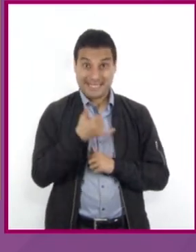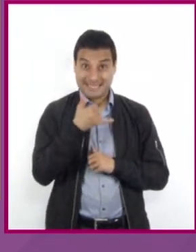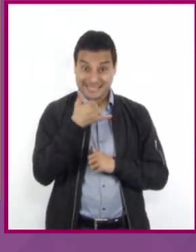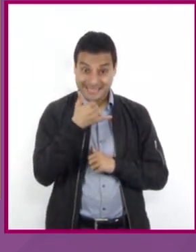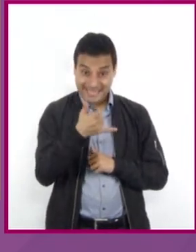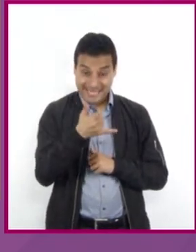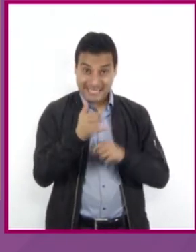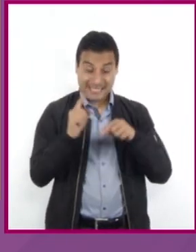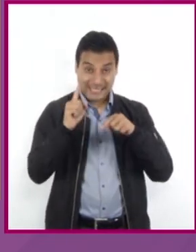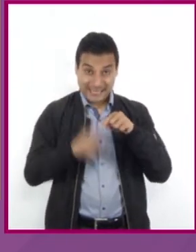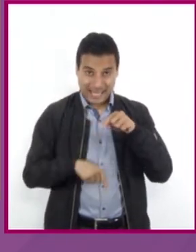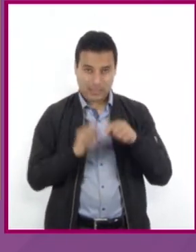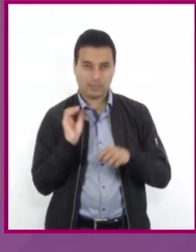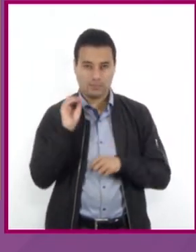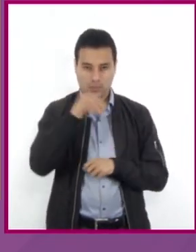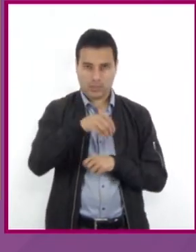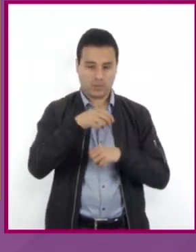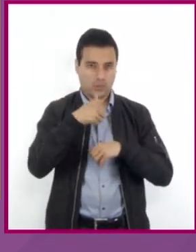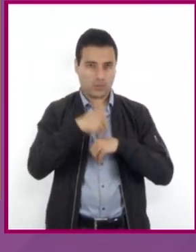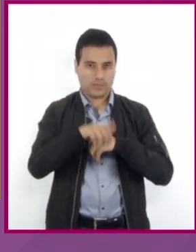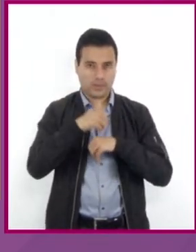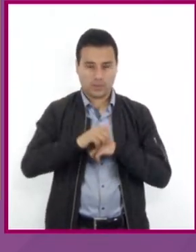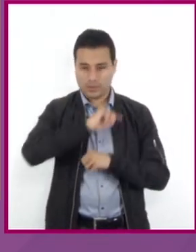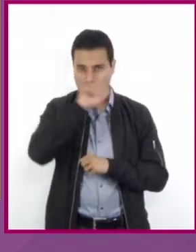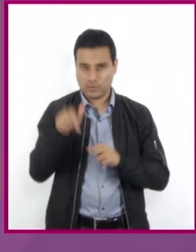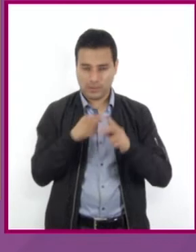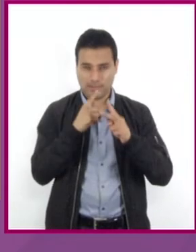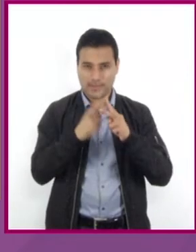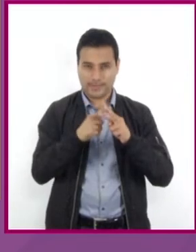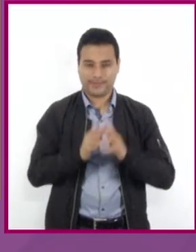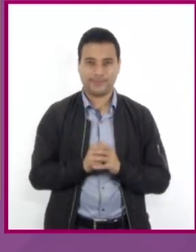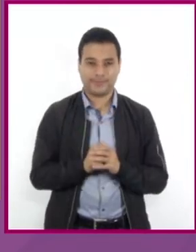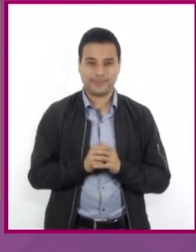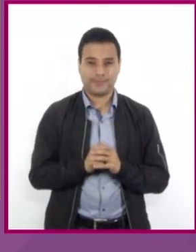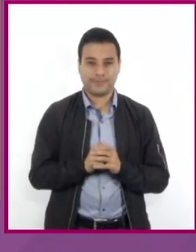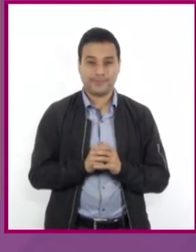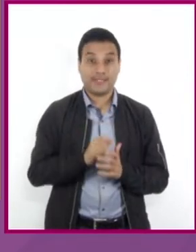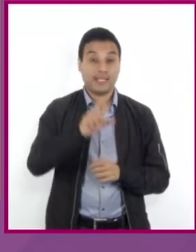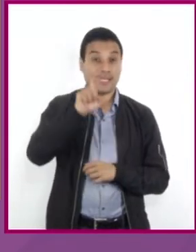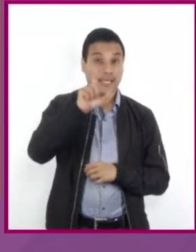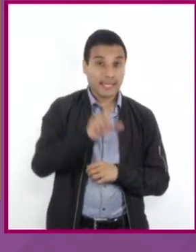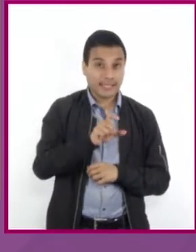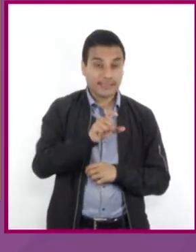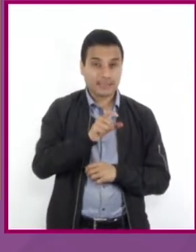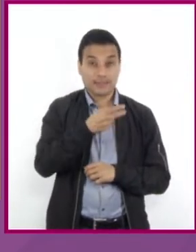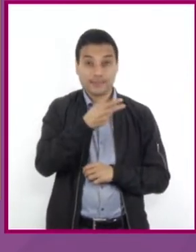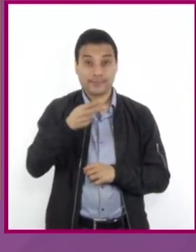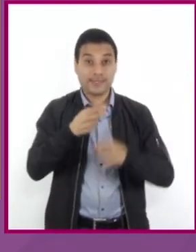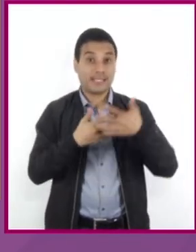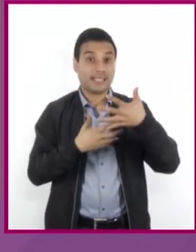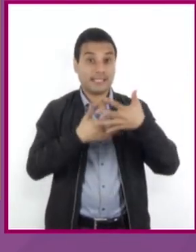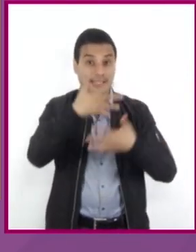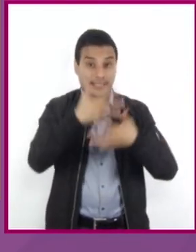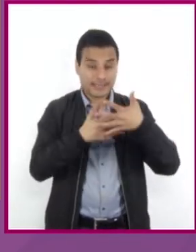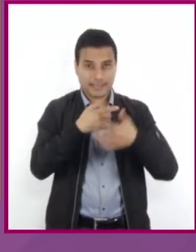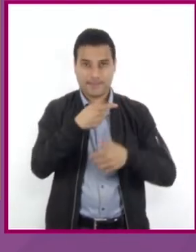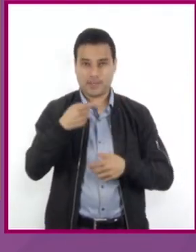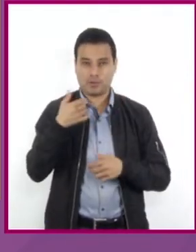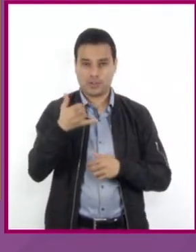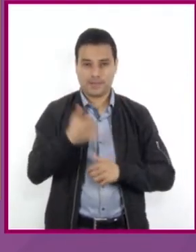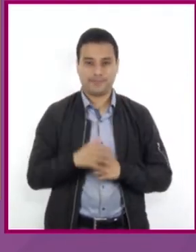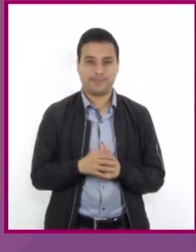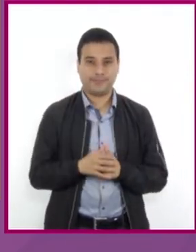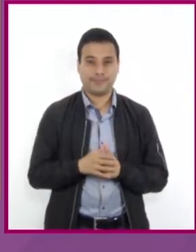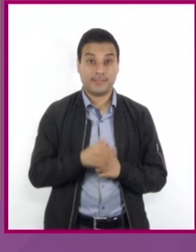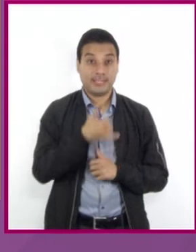Y en la primera ecuación despejada. X, que es igual a 15 menos Y. Si Y